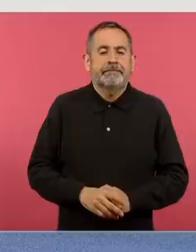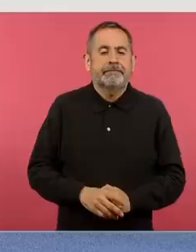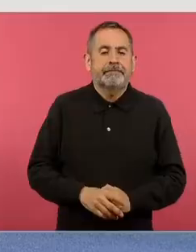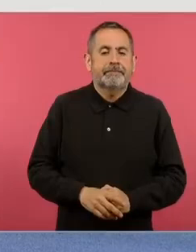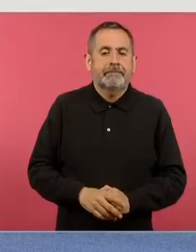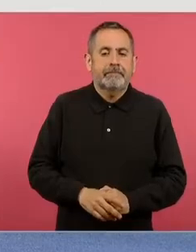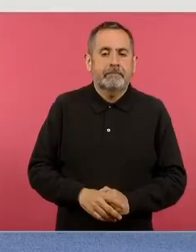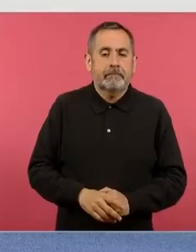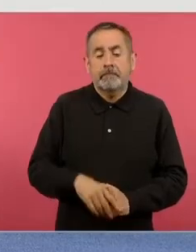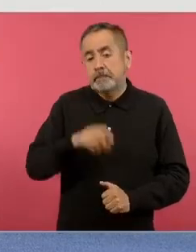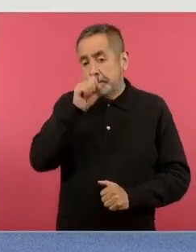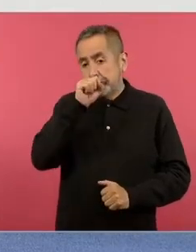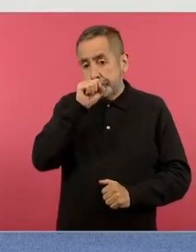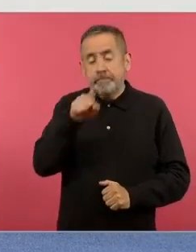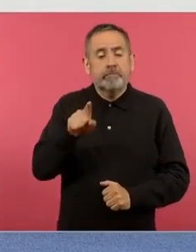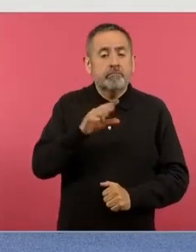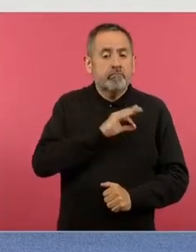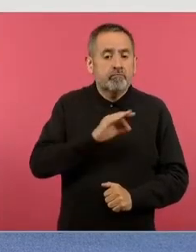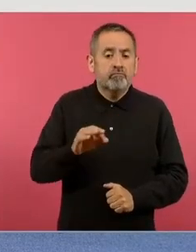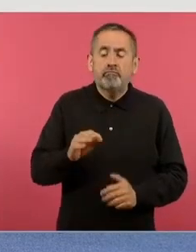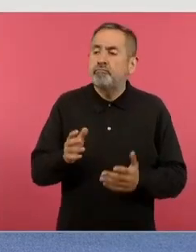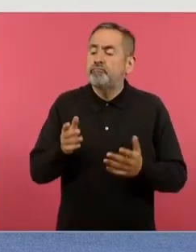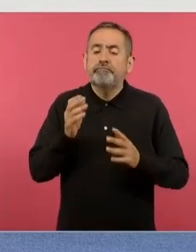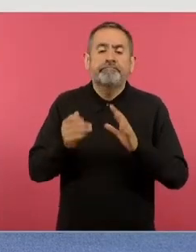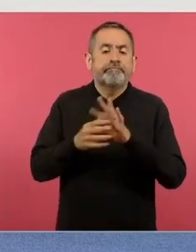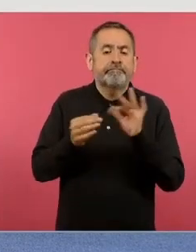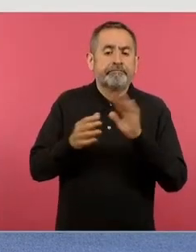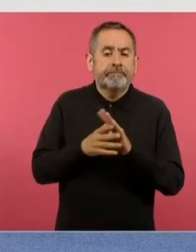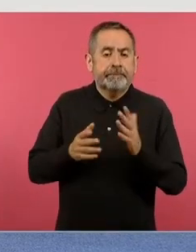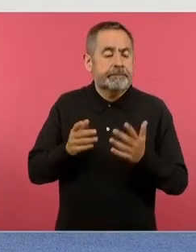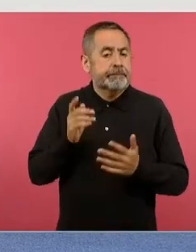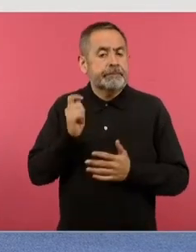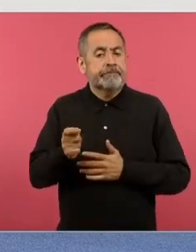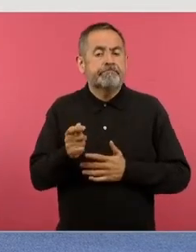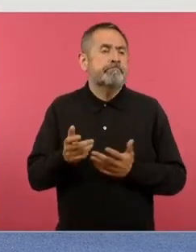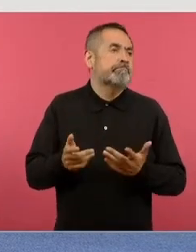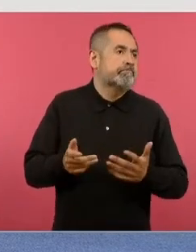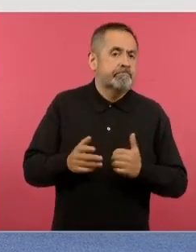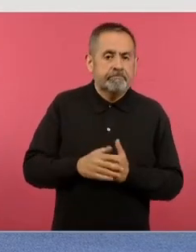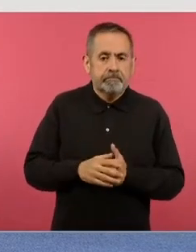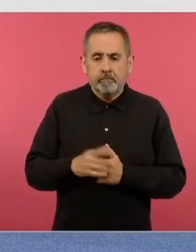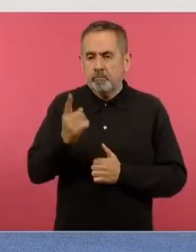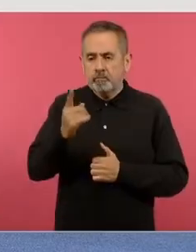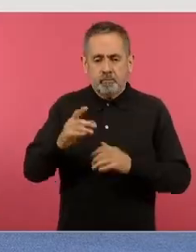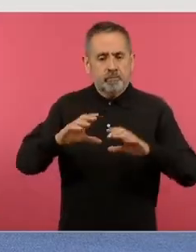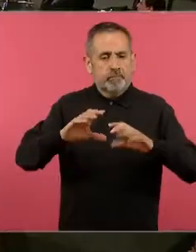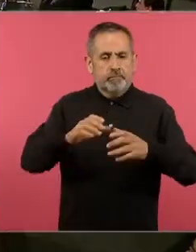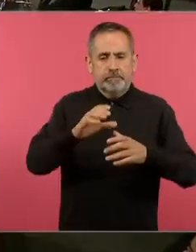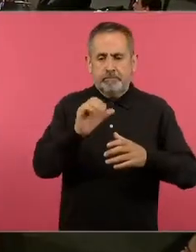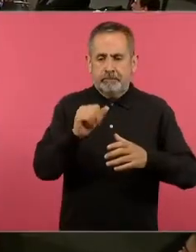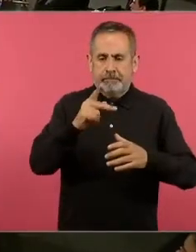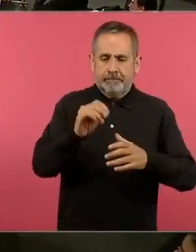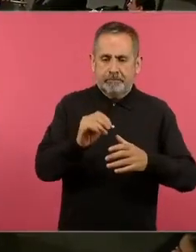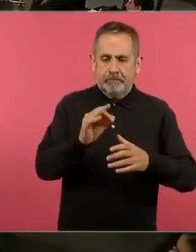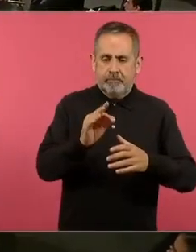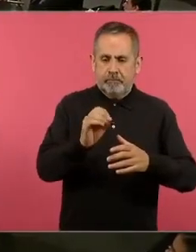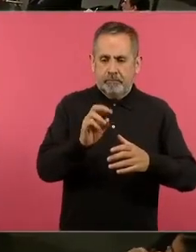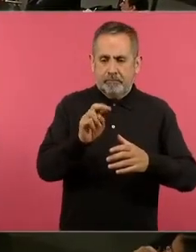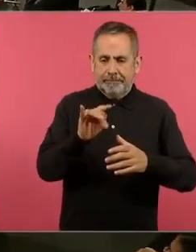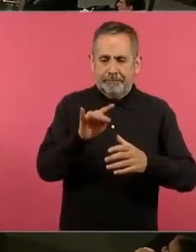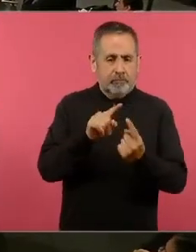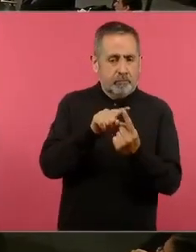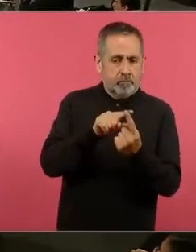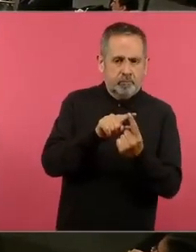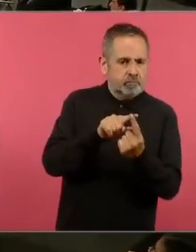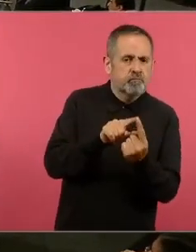pero también puedo transitar no sólo aludiendo a un campo formativo sino a todos los campos